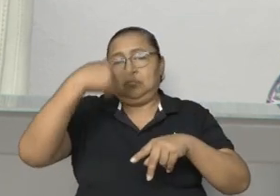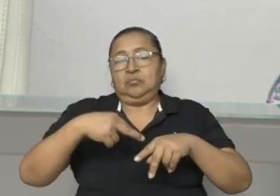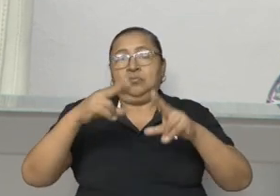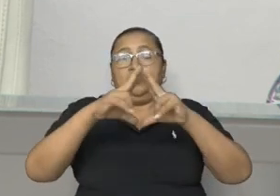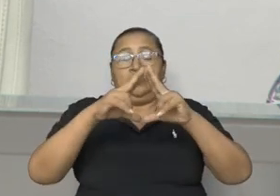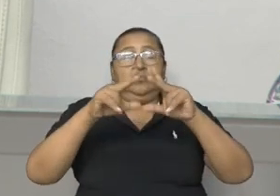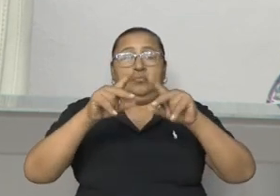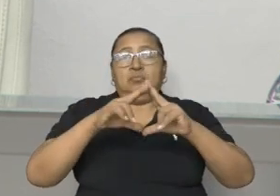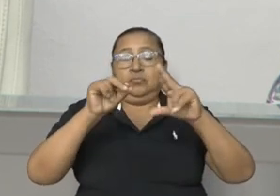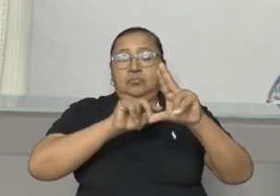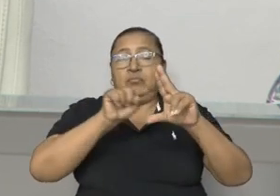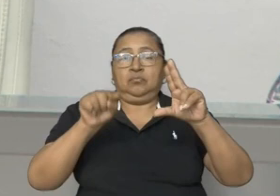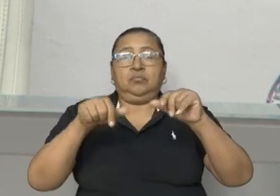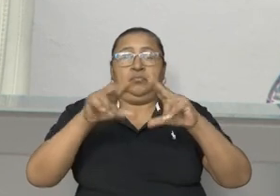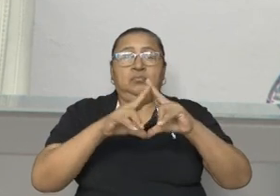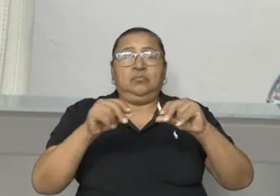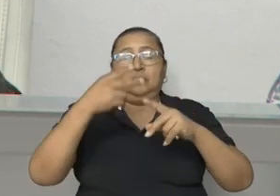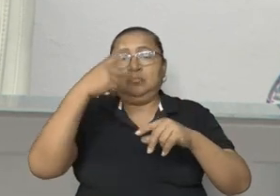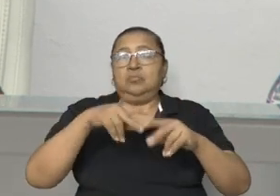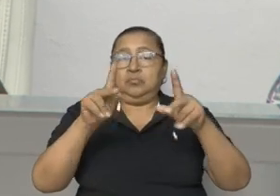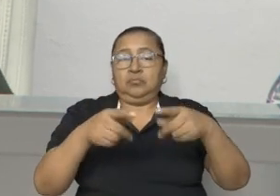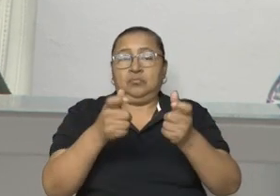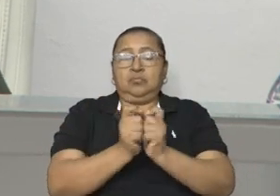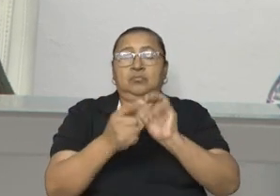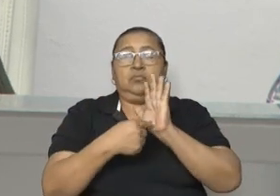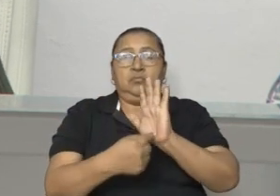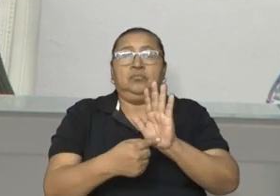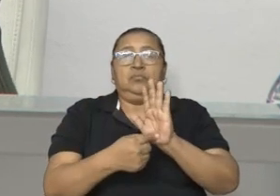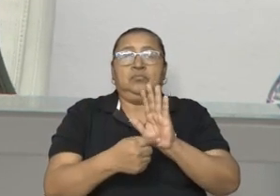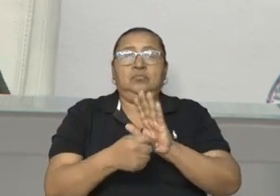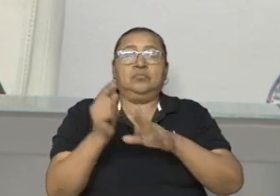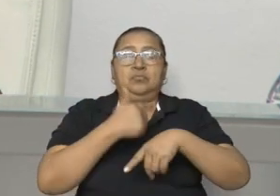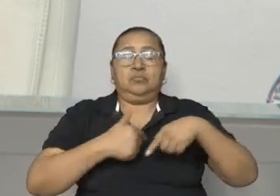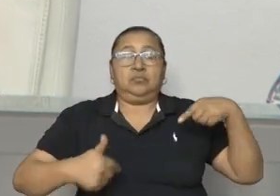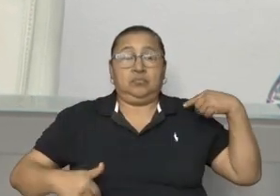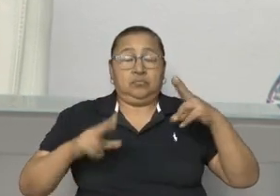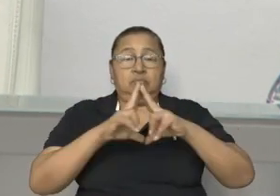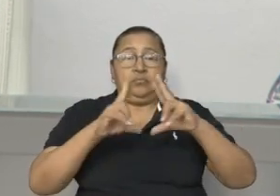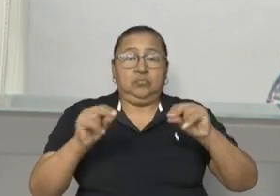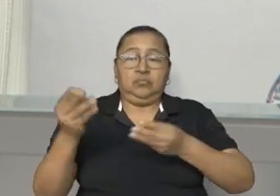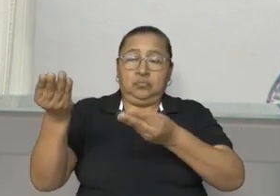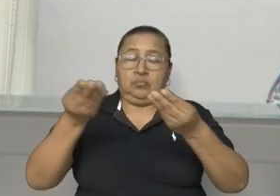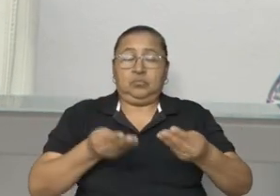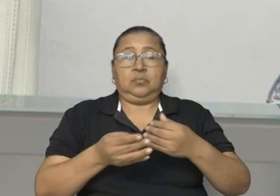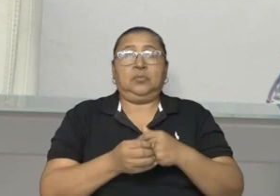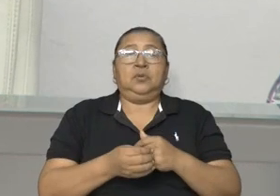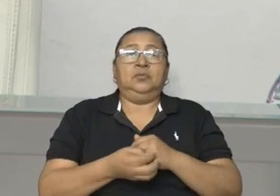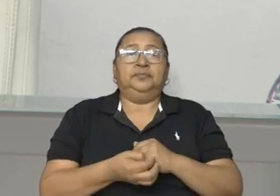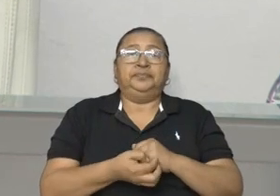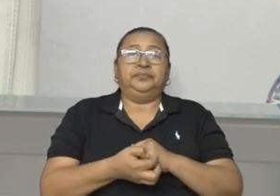Canal Interoceánico de Nicaragua, presentado por la Presidencia de la República de Nicaragua.